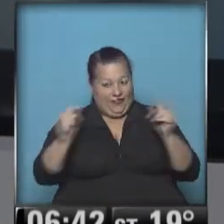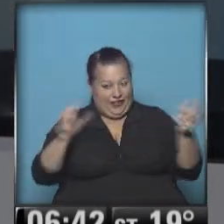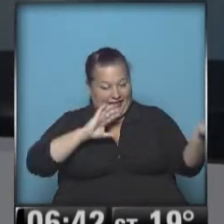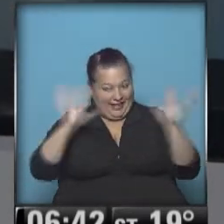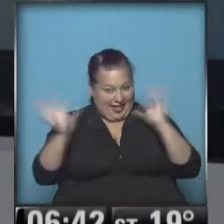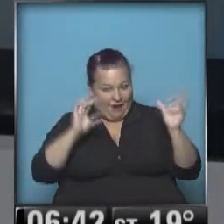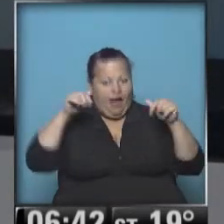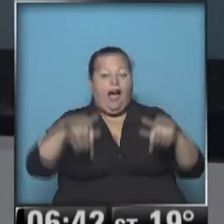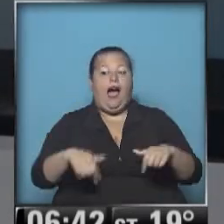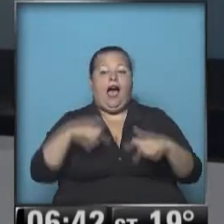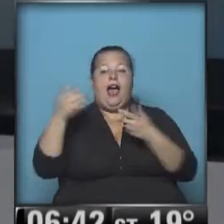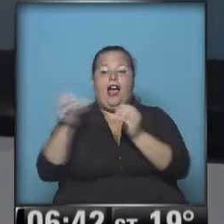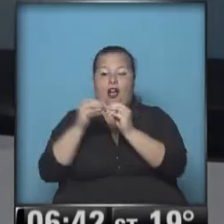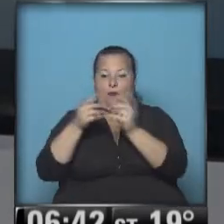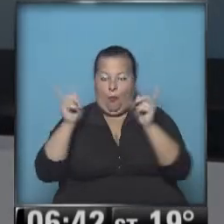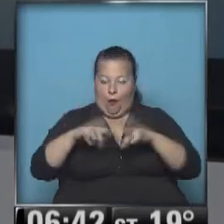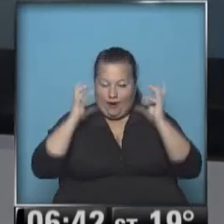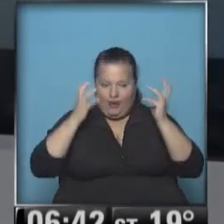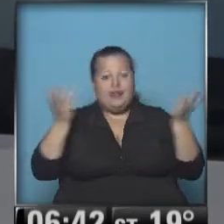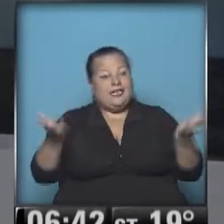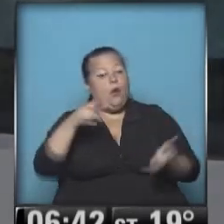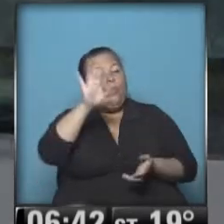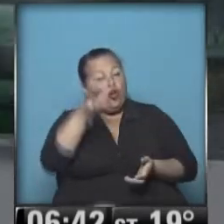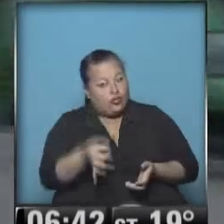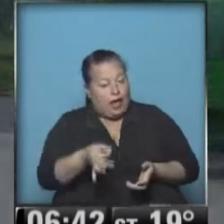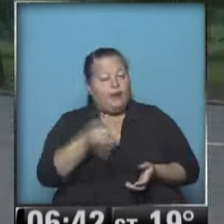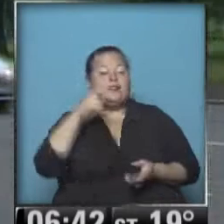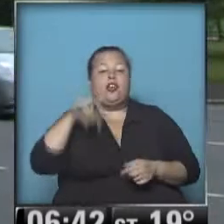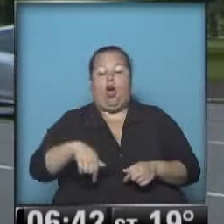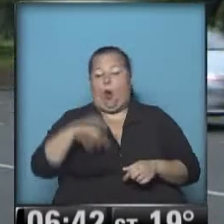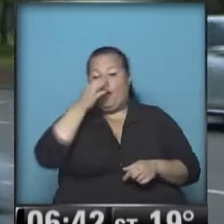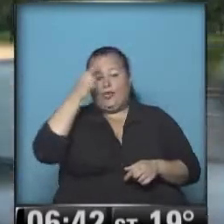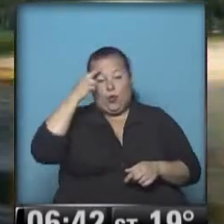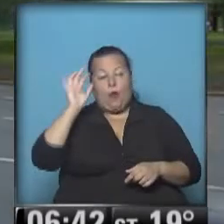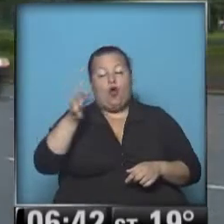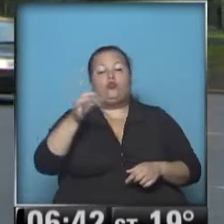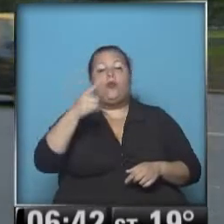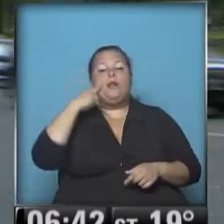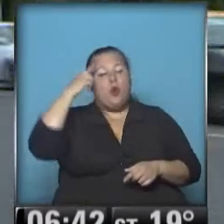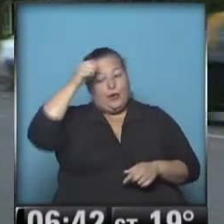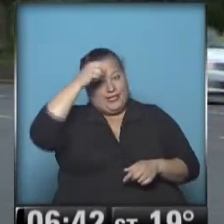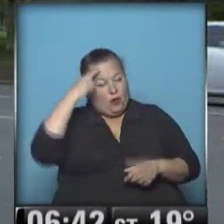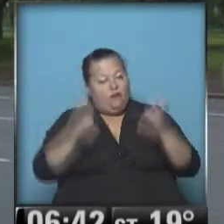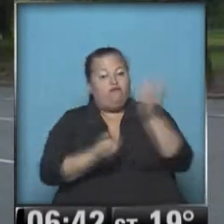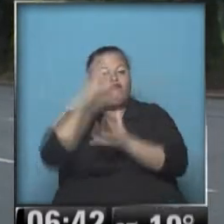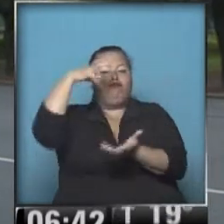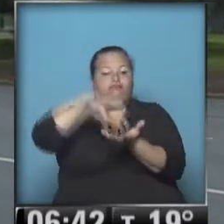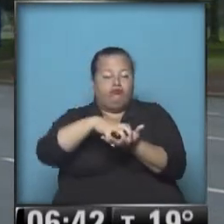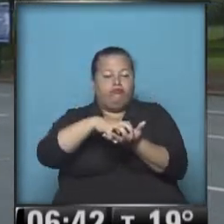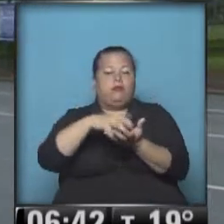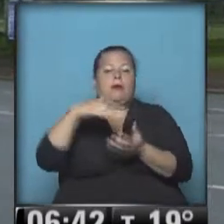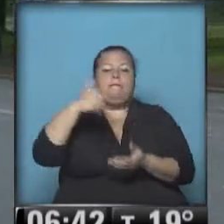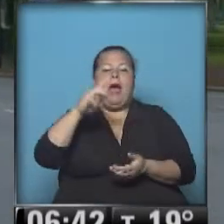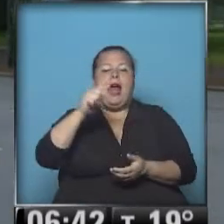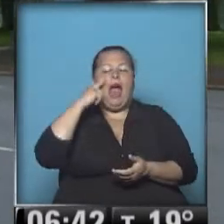pronóstico hoy. ¡Vamos con Cari otra vez! Pero si vos sabés, Nadia, que un día como hoy, pero de 1969, es fundada la base aérea Vicecomodoro